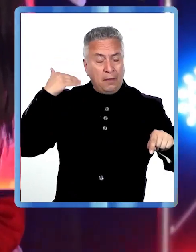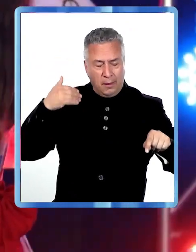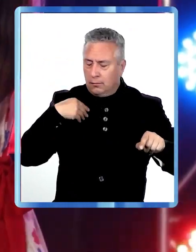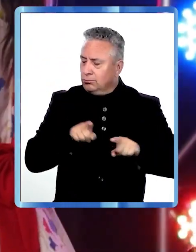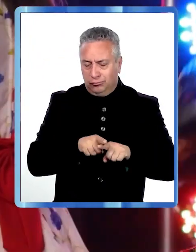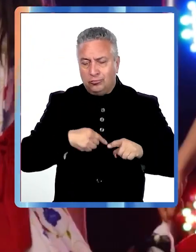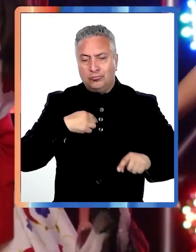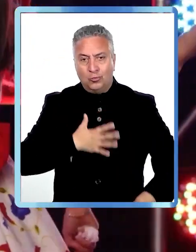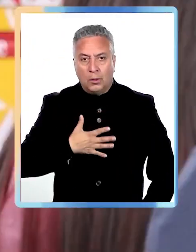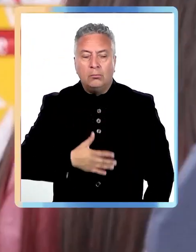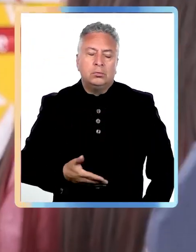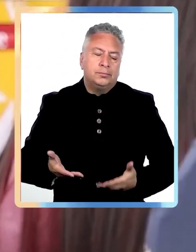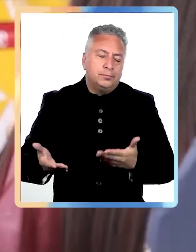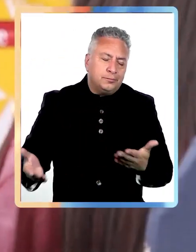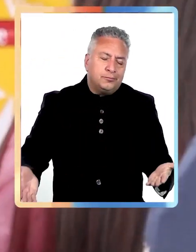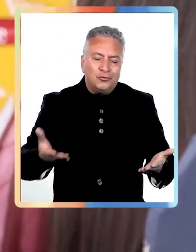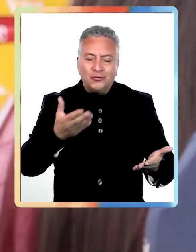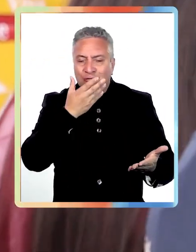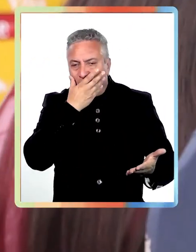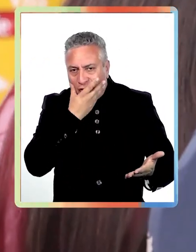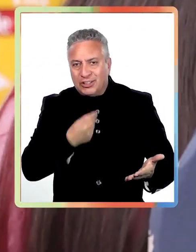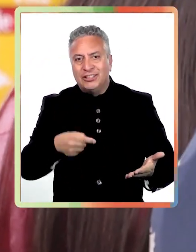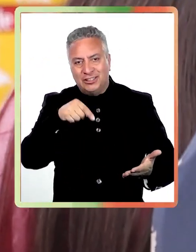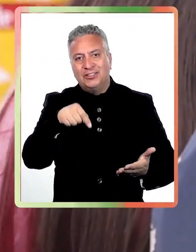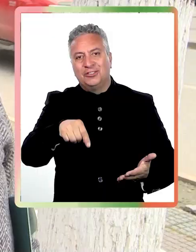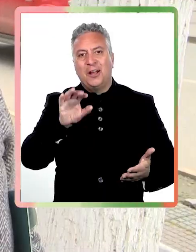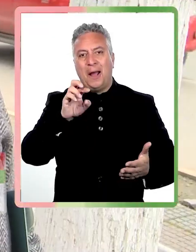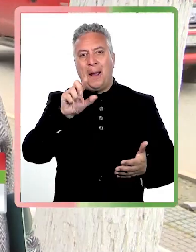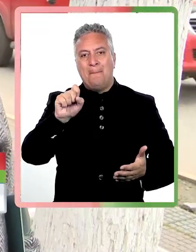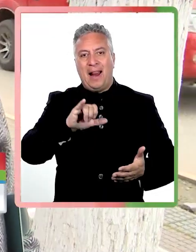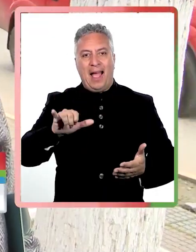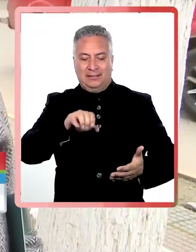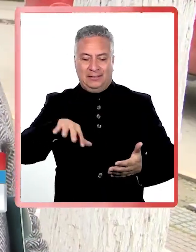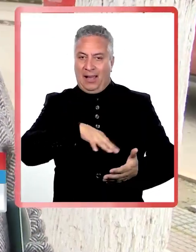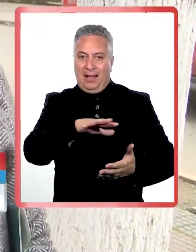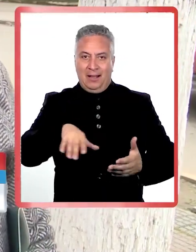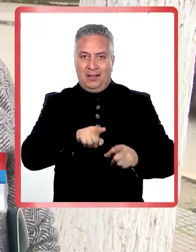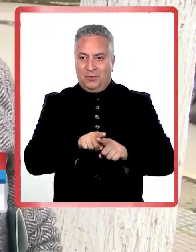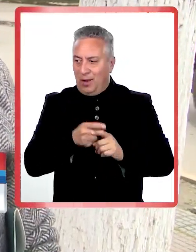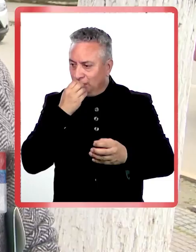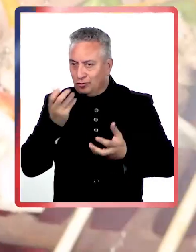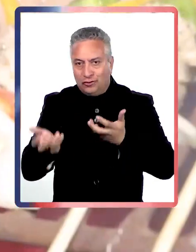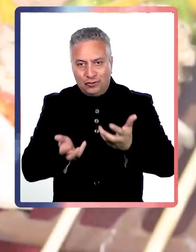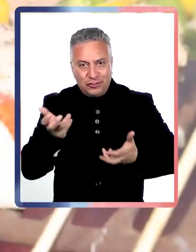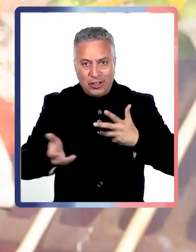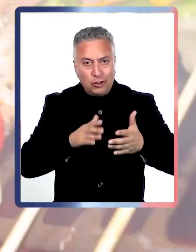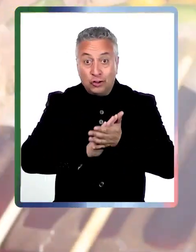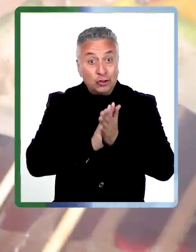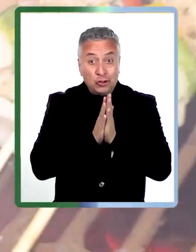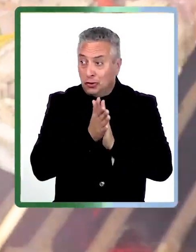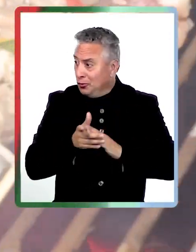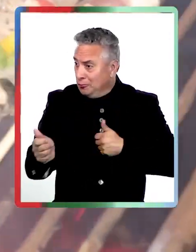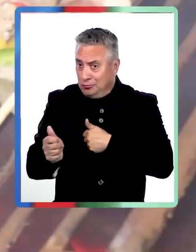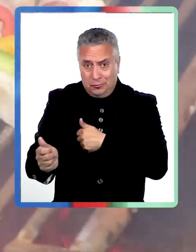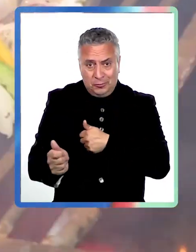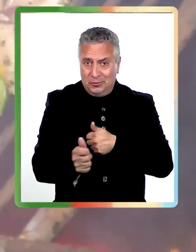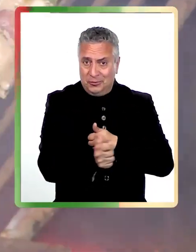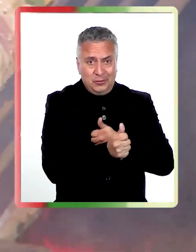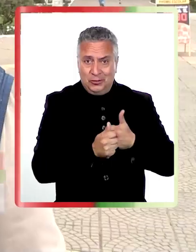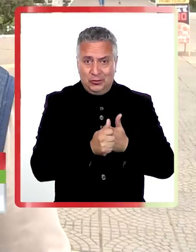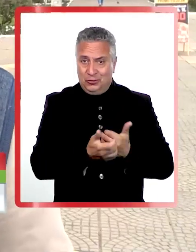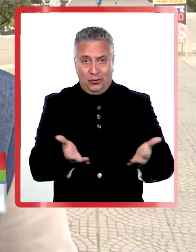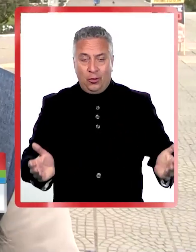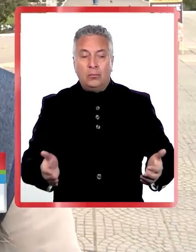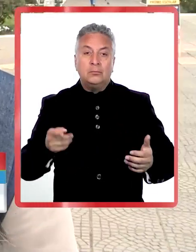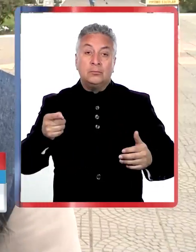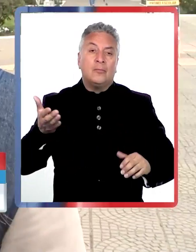Ah, bonito. Siempre ha sido bonito aquí en la plaza. Sí, la cocinería, uno tiene todo a la mano. Bueno, por todo el